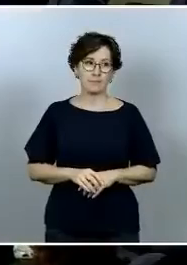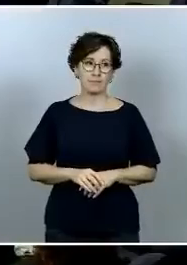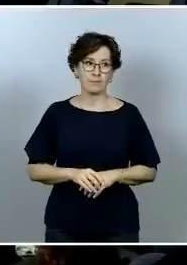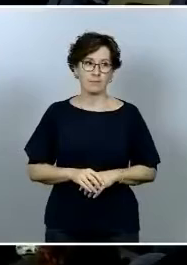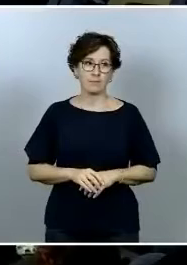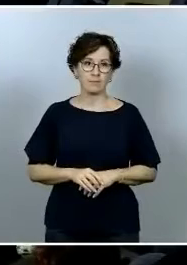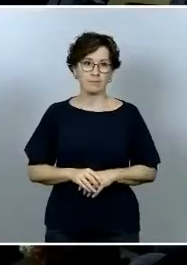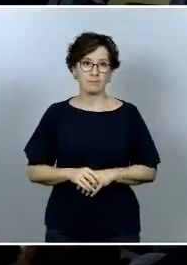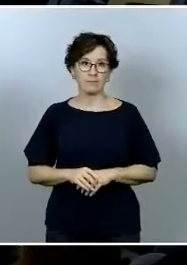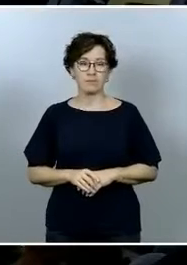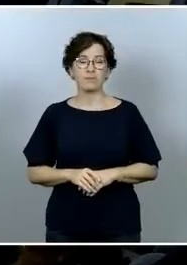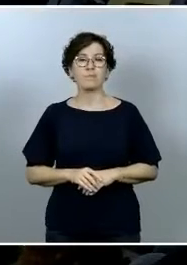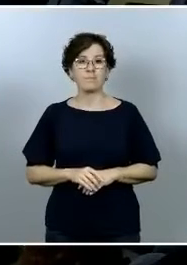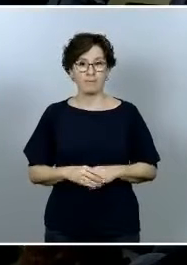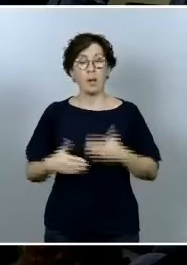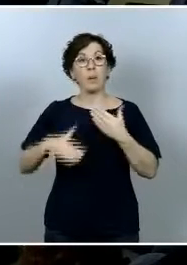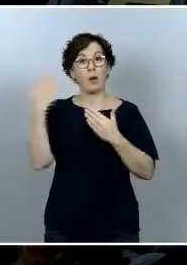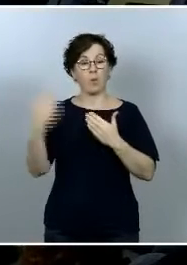La Vanguardia